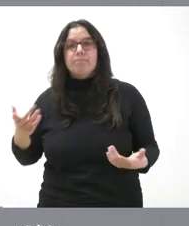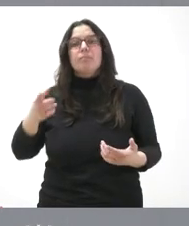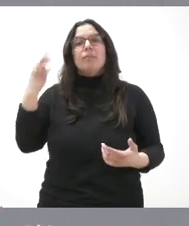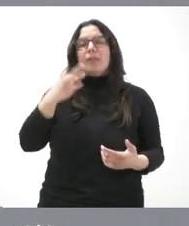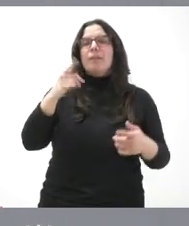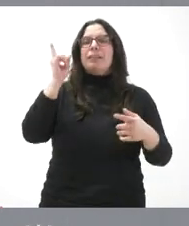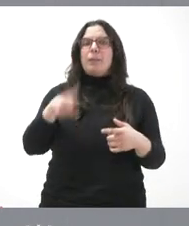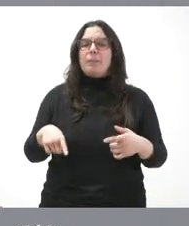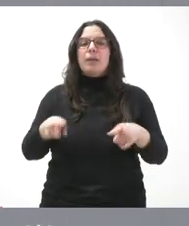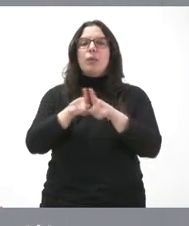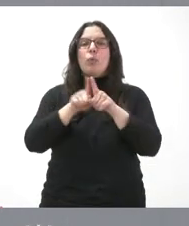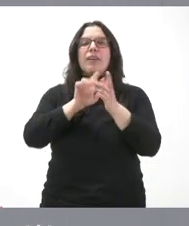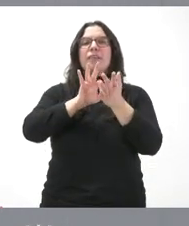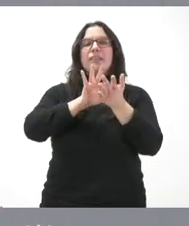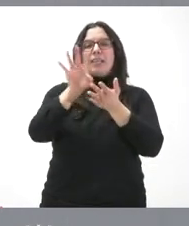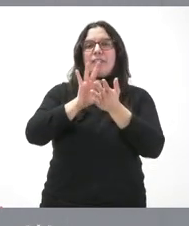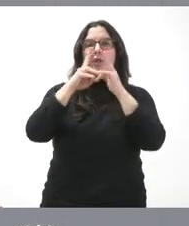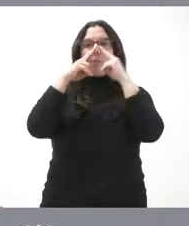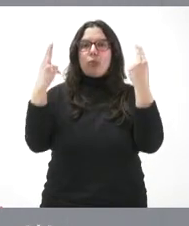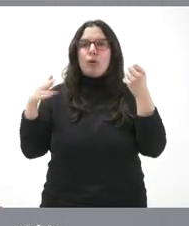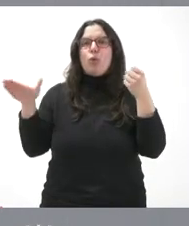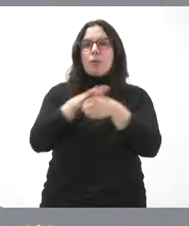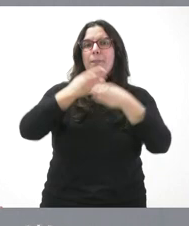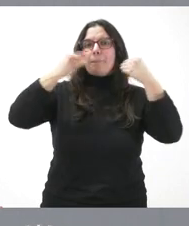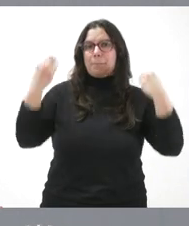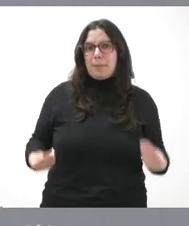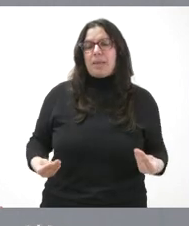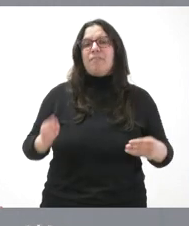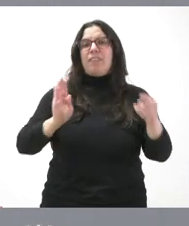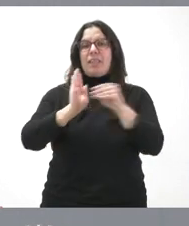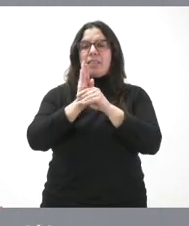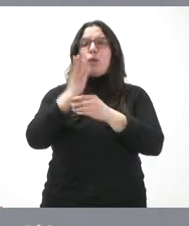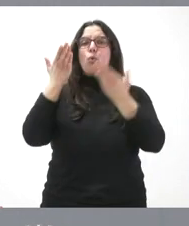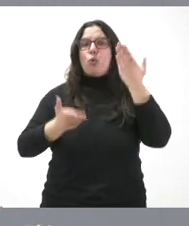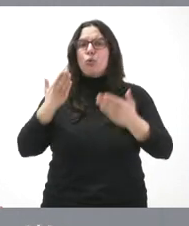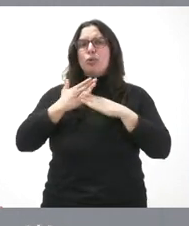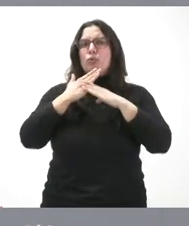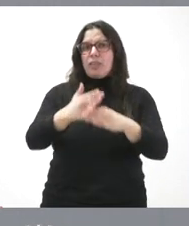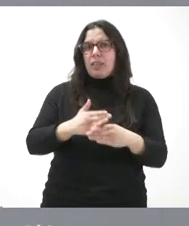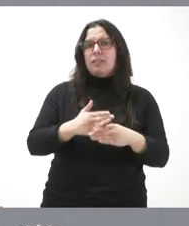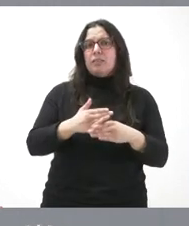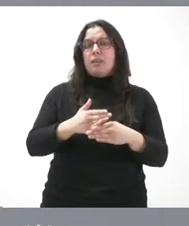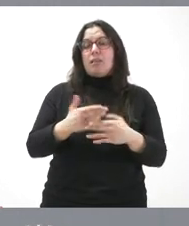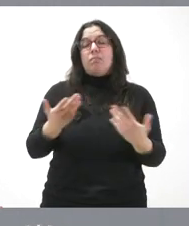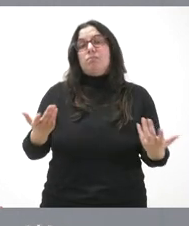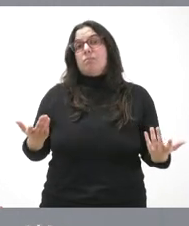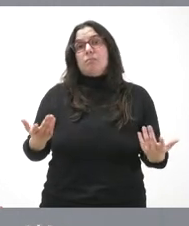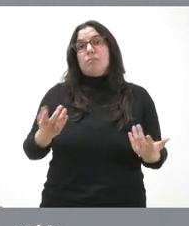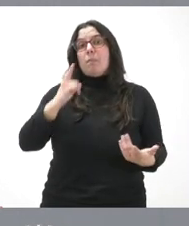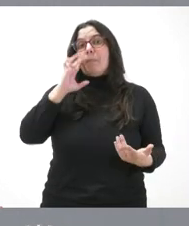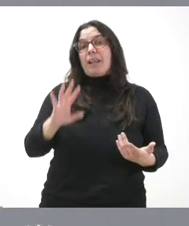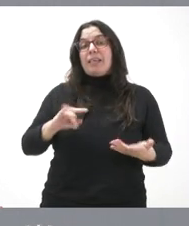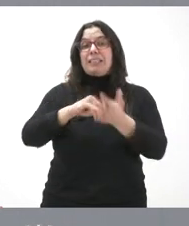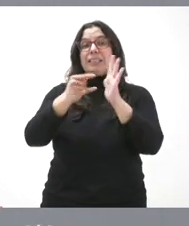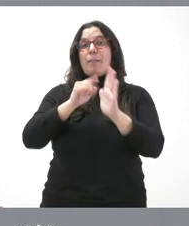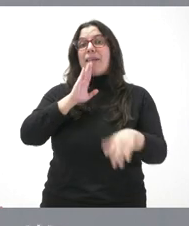financiación de los servicios públicos, que llegue a financiarse los servicios públicos de forma suficiente. No parece que el mecanismo adecuado